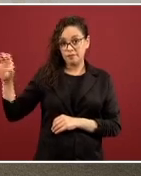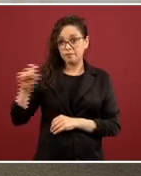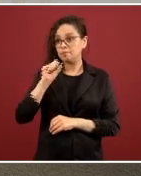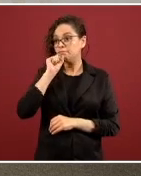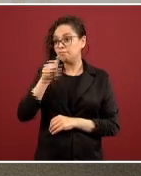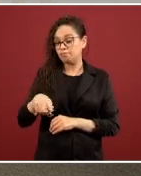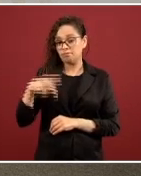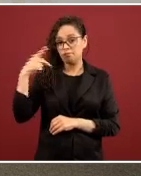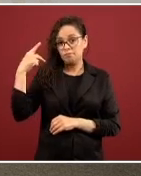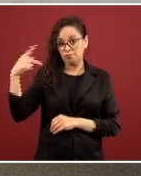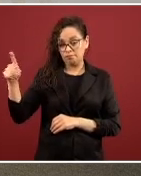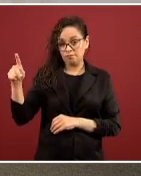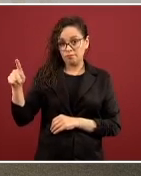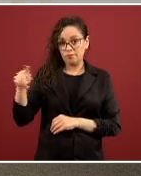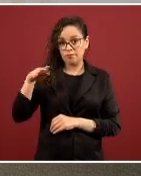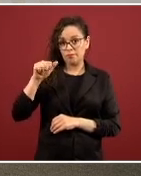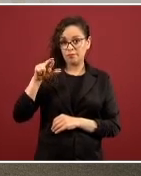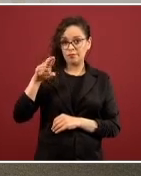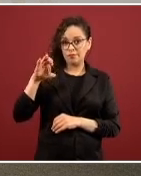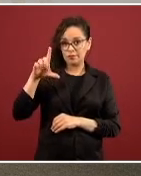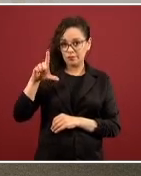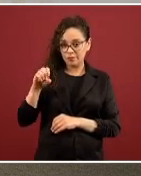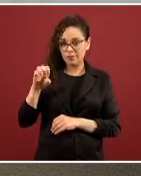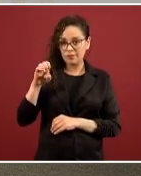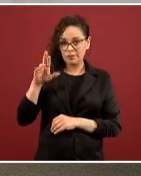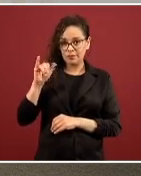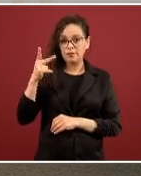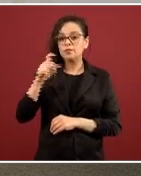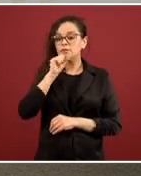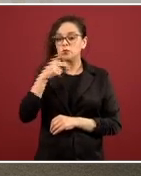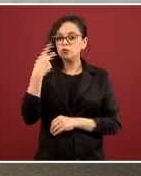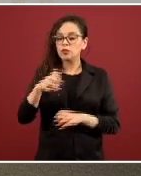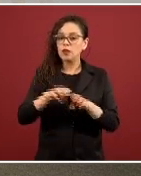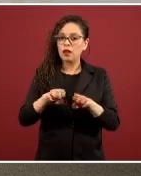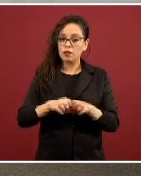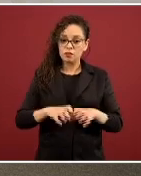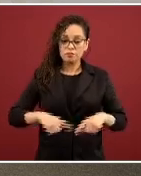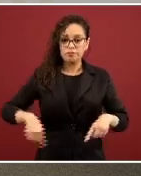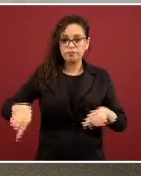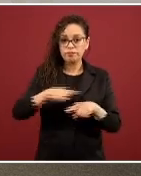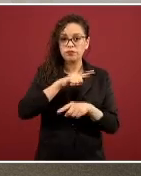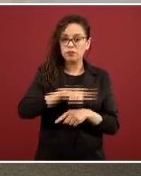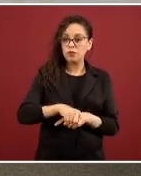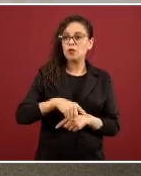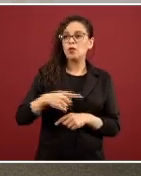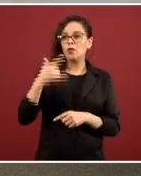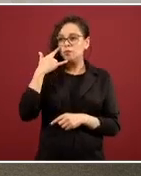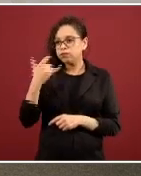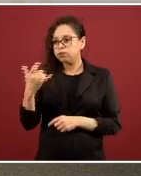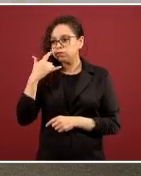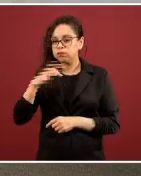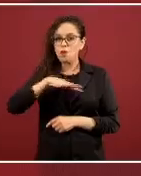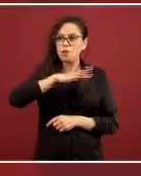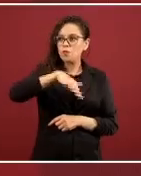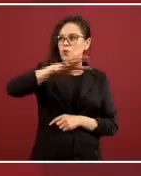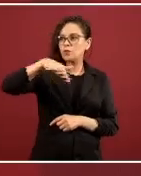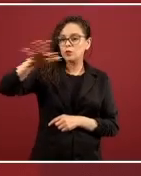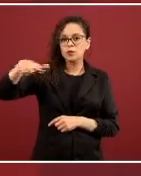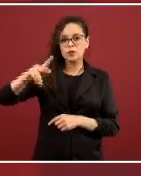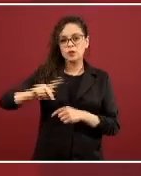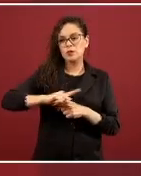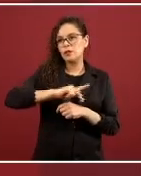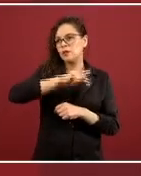y de su equipo directo, quienes han estado buscando insumos por todo el país y han encontrado esos